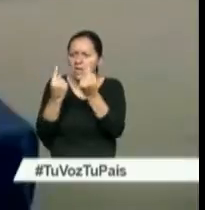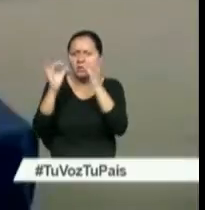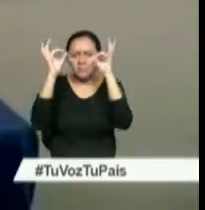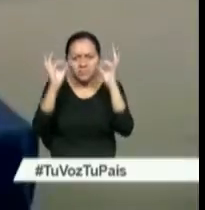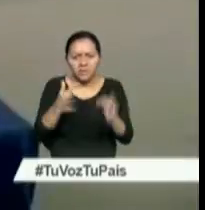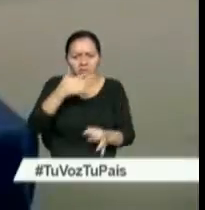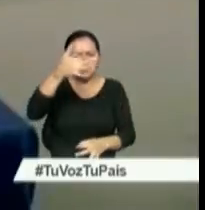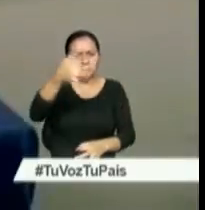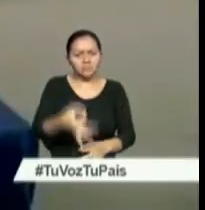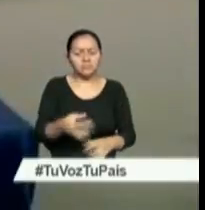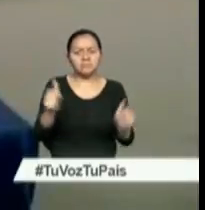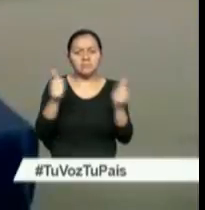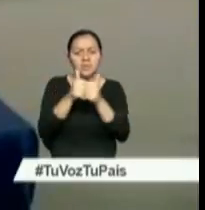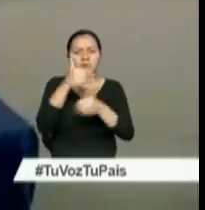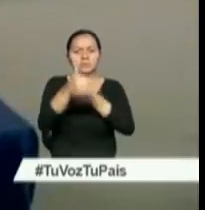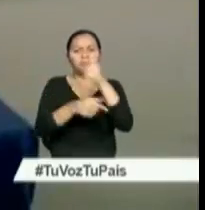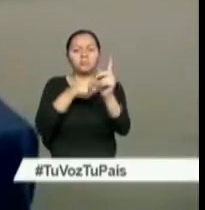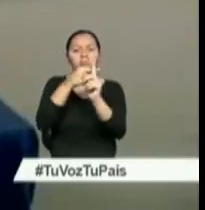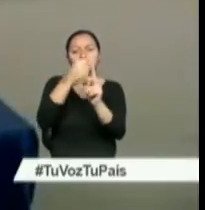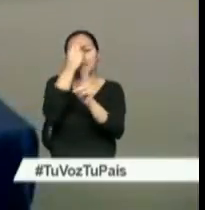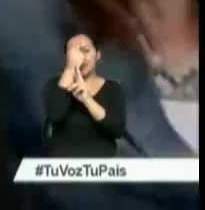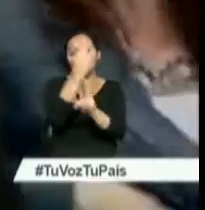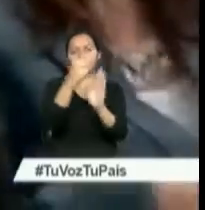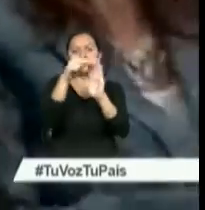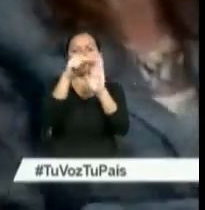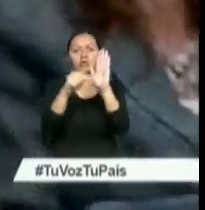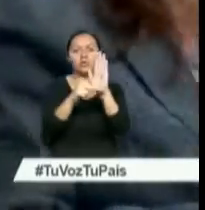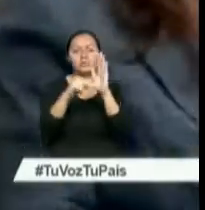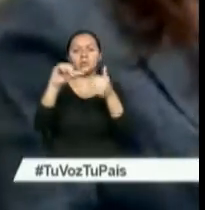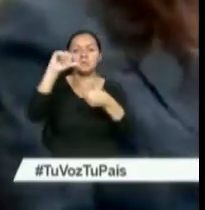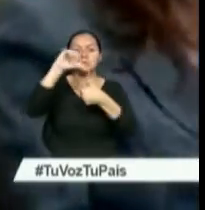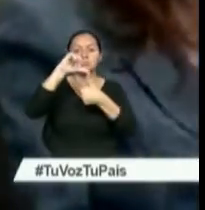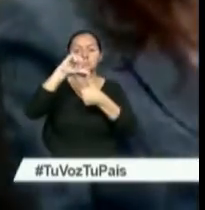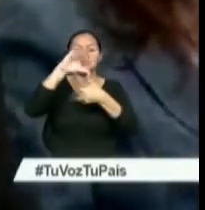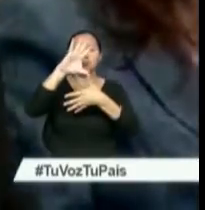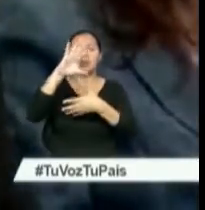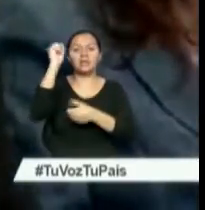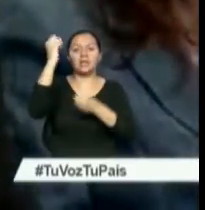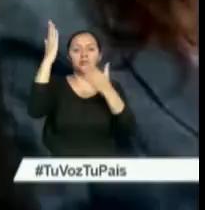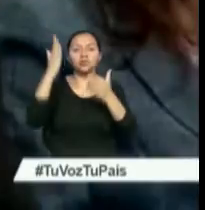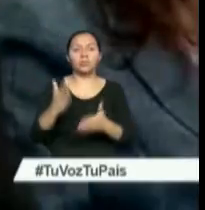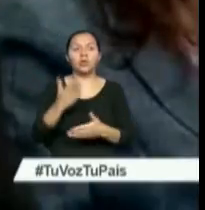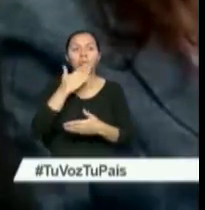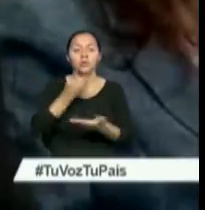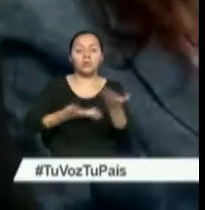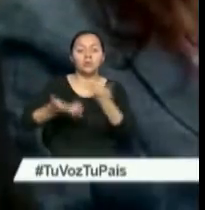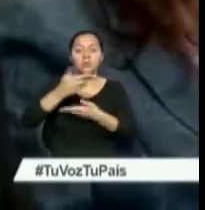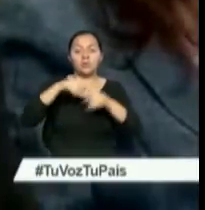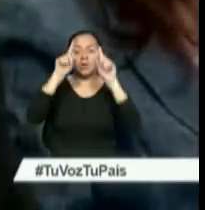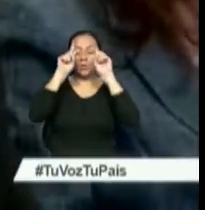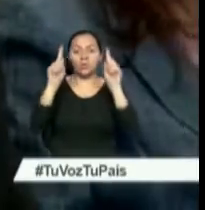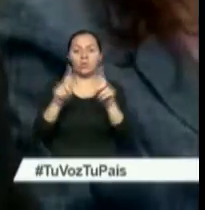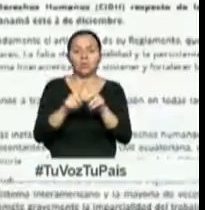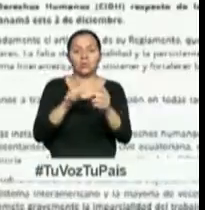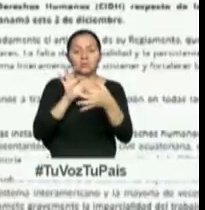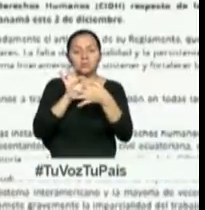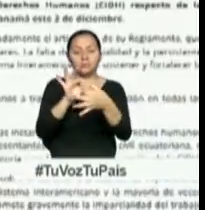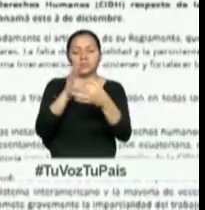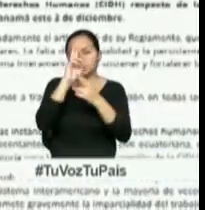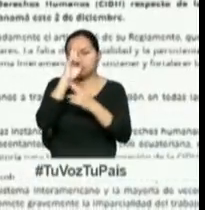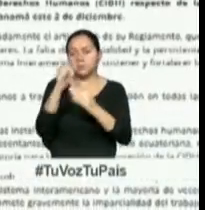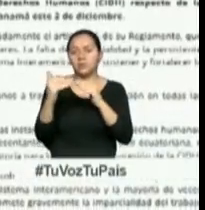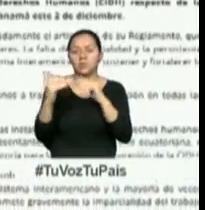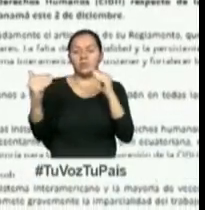verdaderamente constructivo, respetando las normas interamericanas vigentes en el marco de una relación de mutuo respeto.